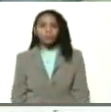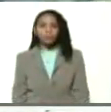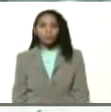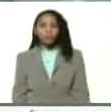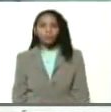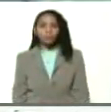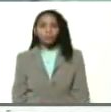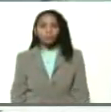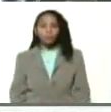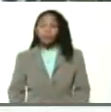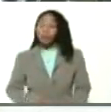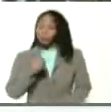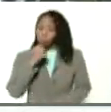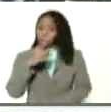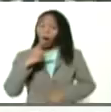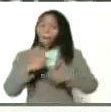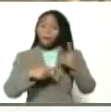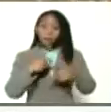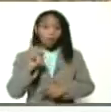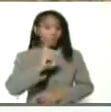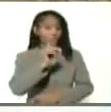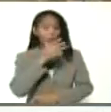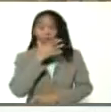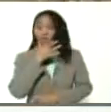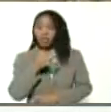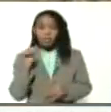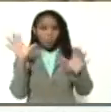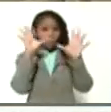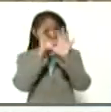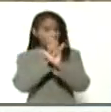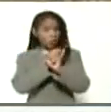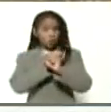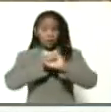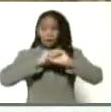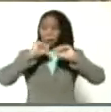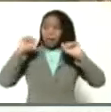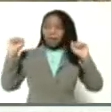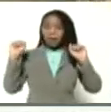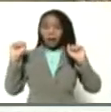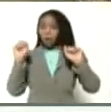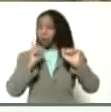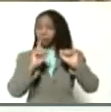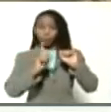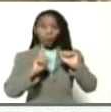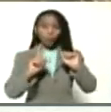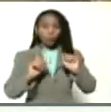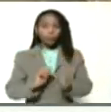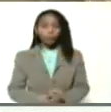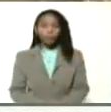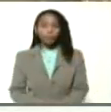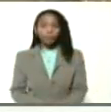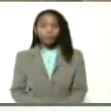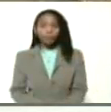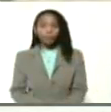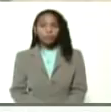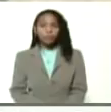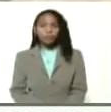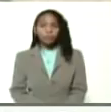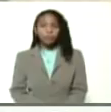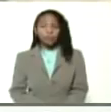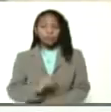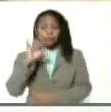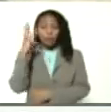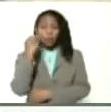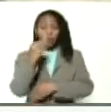bueno hay que producir no es fácil no es de la noche a la mañana no ha sido de la noche a la mañana que se